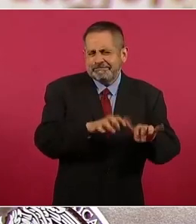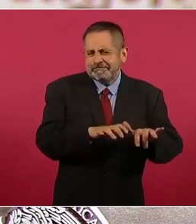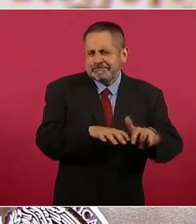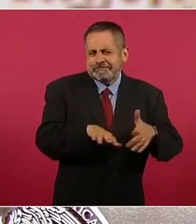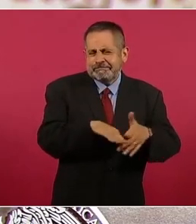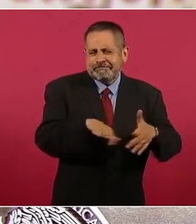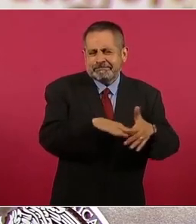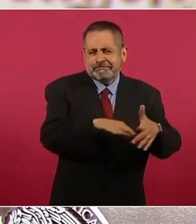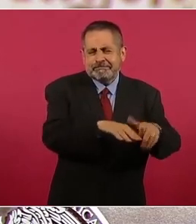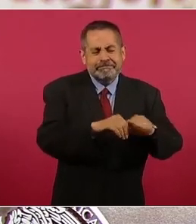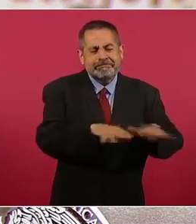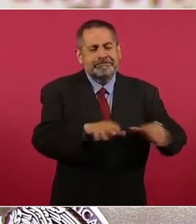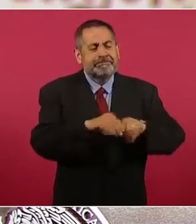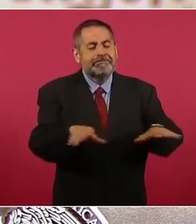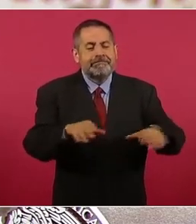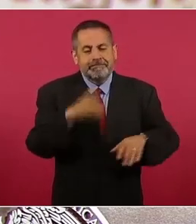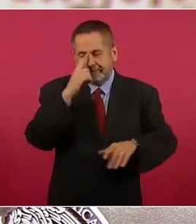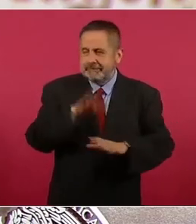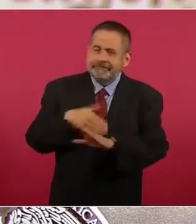pasadas elecciones.